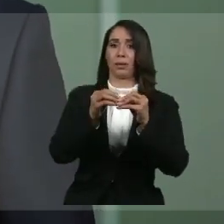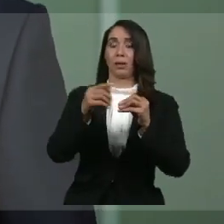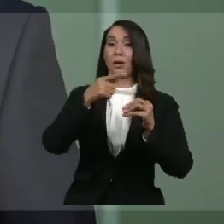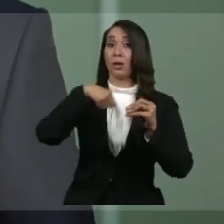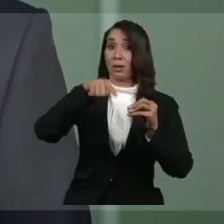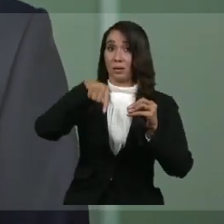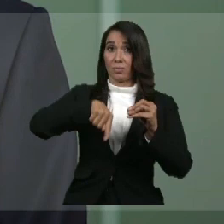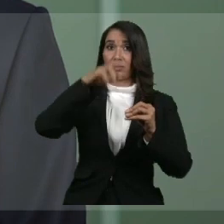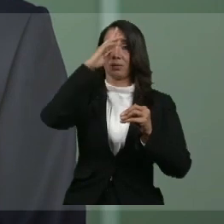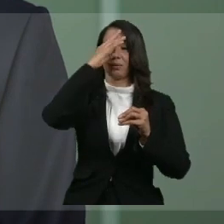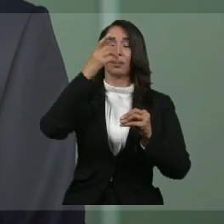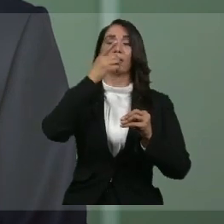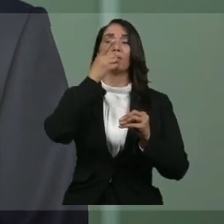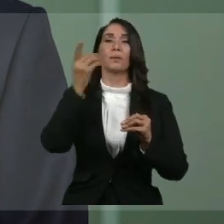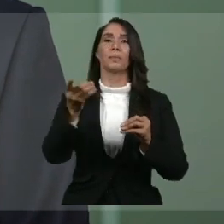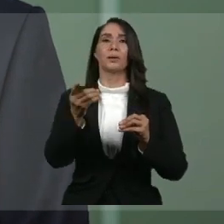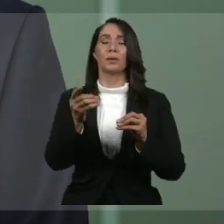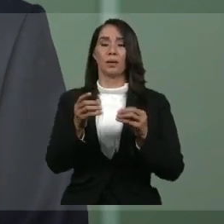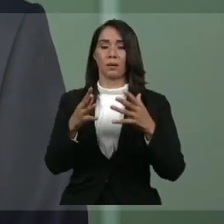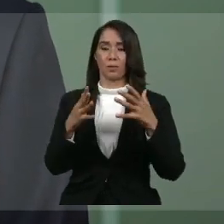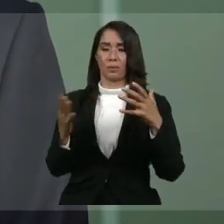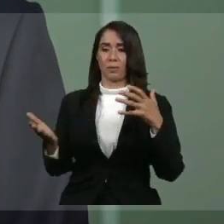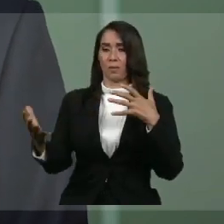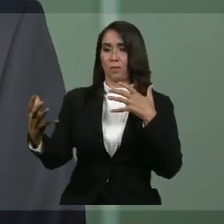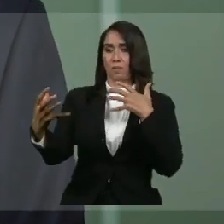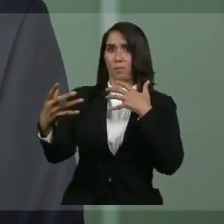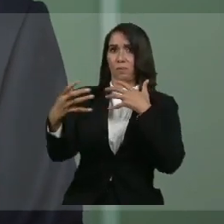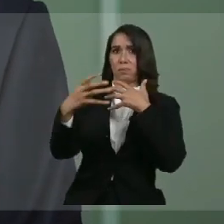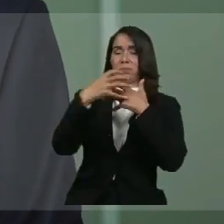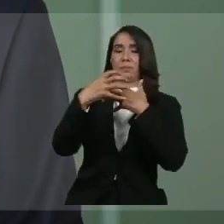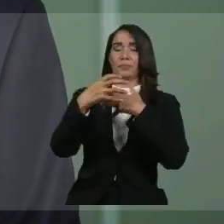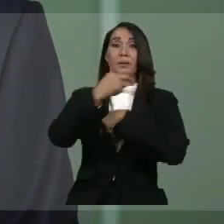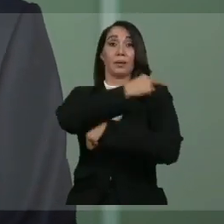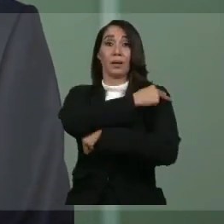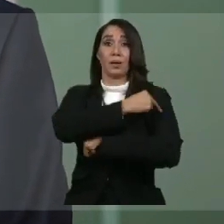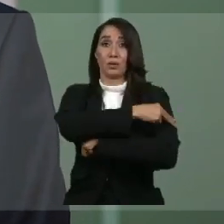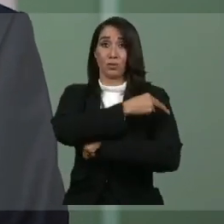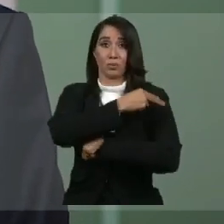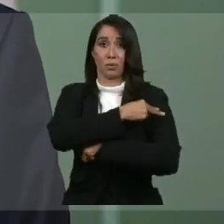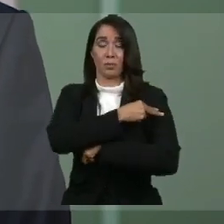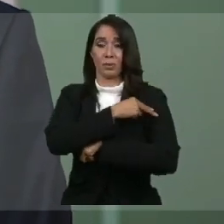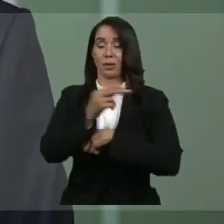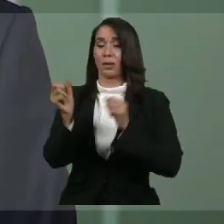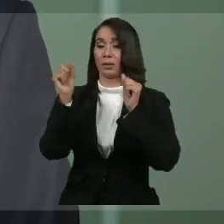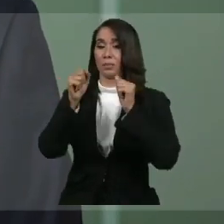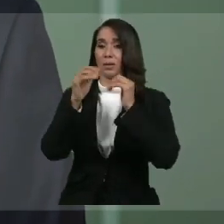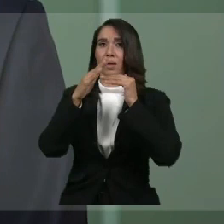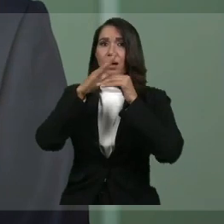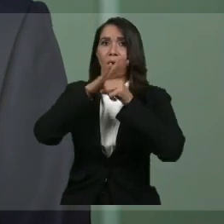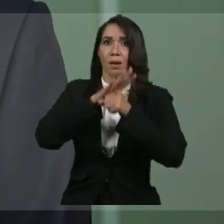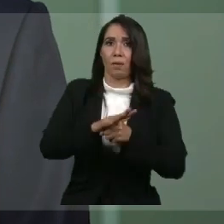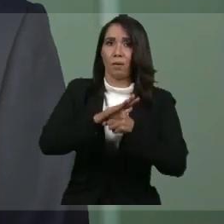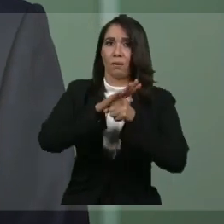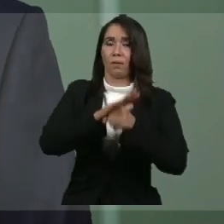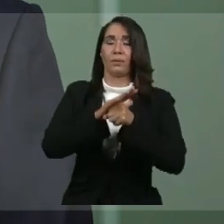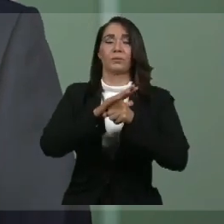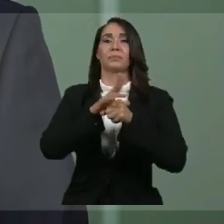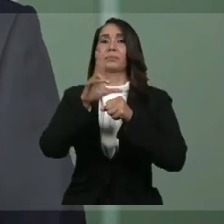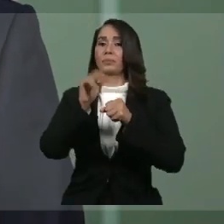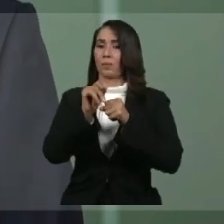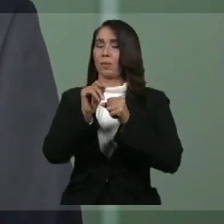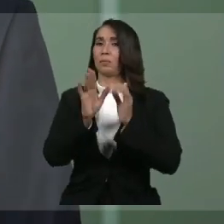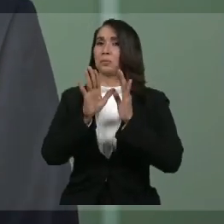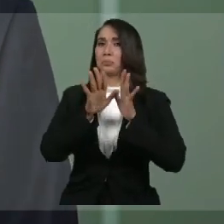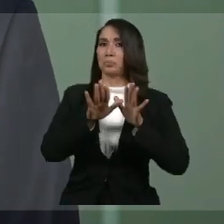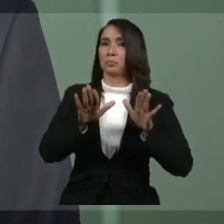que no se produzca una avalancha sobre nuestros hospitales que pudiera desbordar su capacidad. De esa forma,